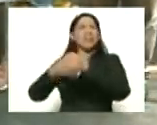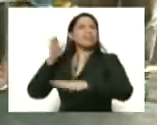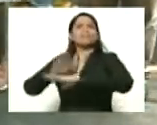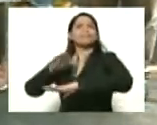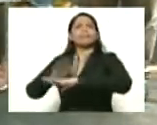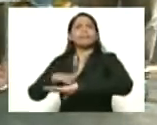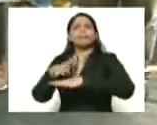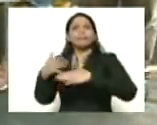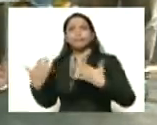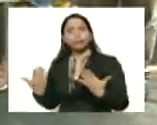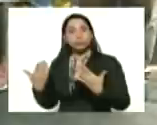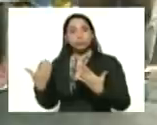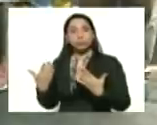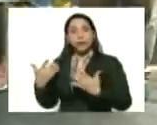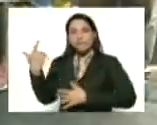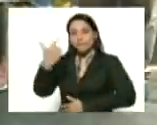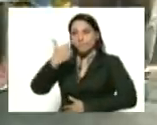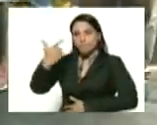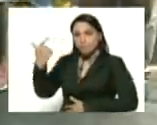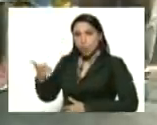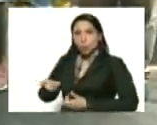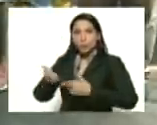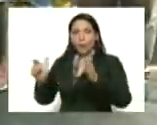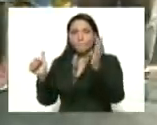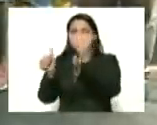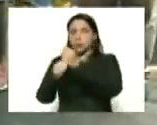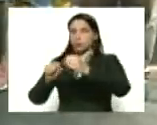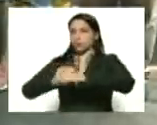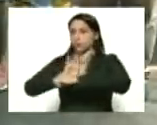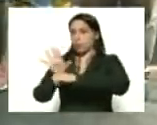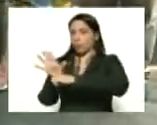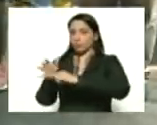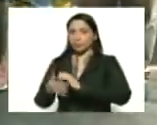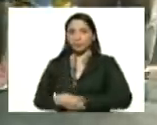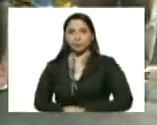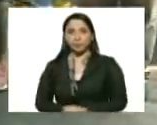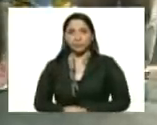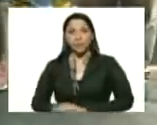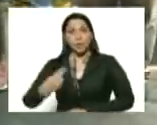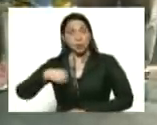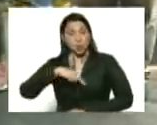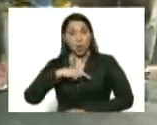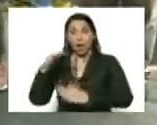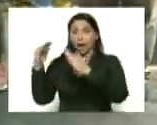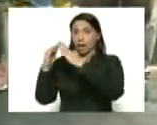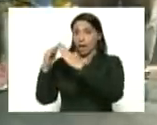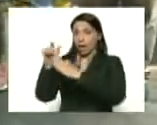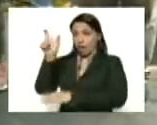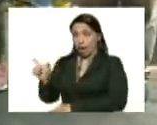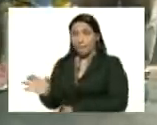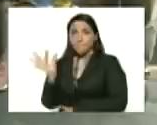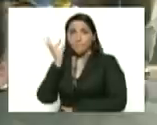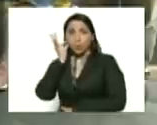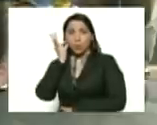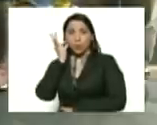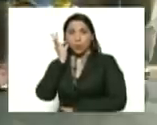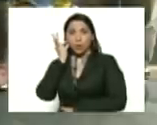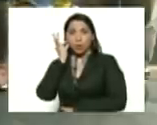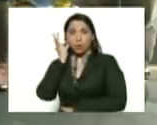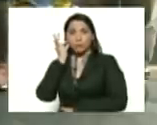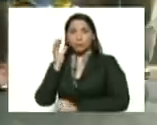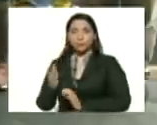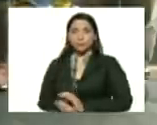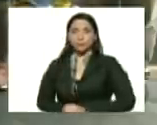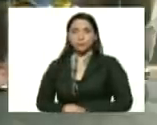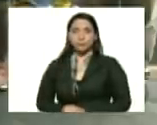que ocurre en la búsqueda activa de los casos del COVID-19. Estamos en la casa de la señora Cruz Marrón. La señora Cruz